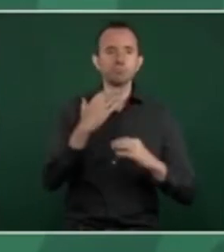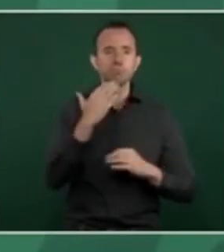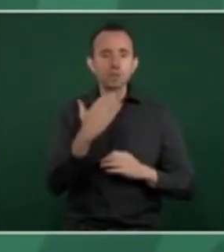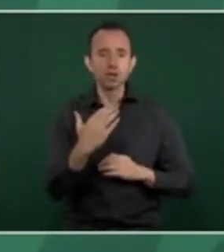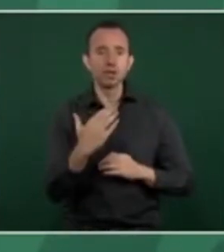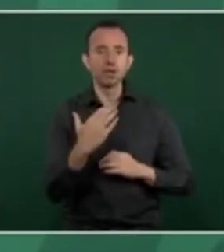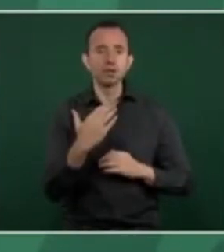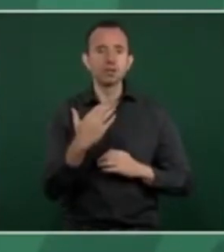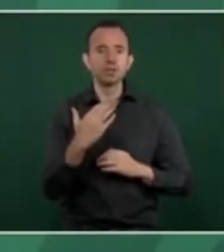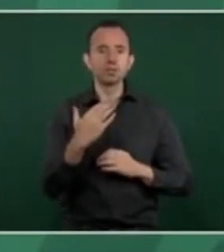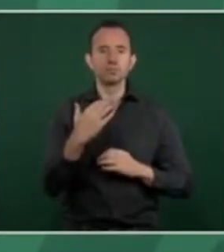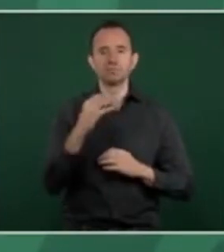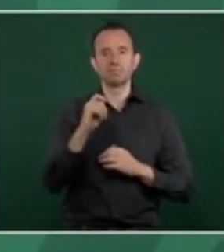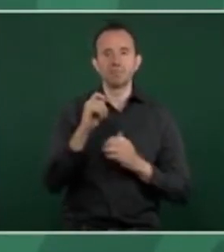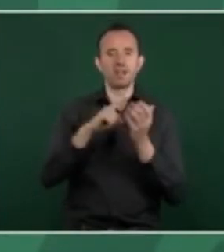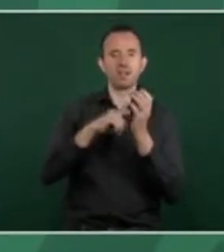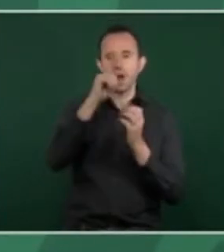Y vamos avanzando.